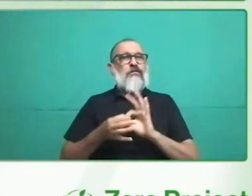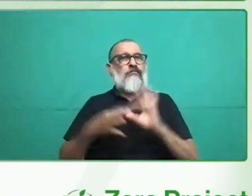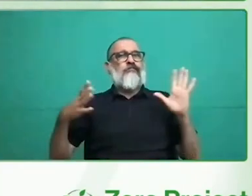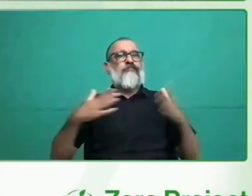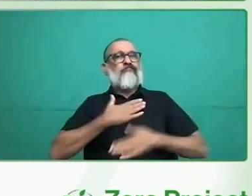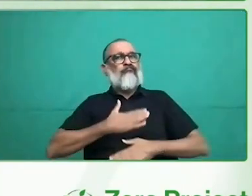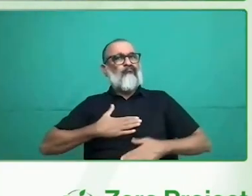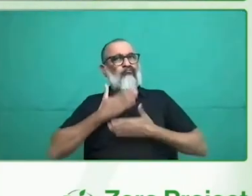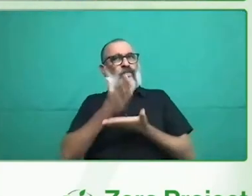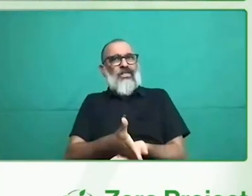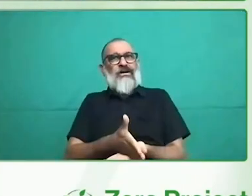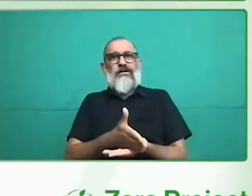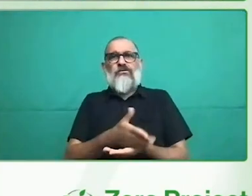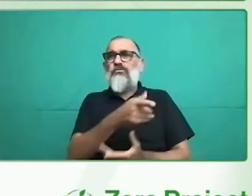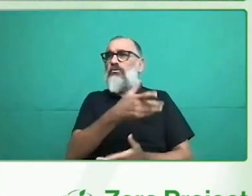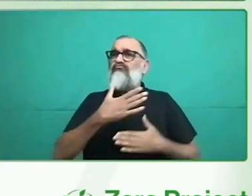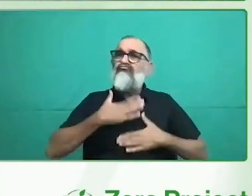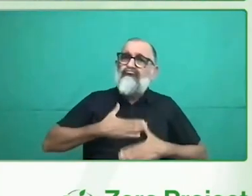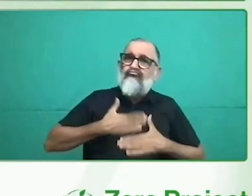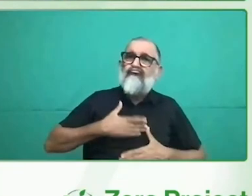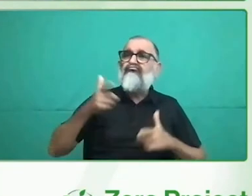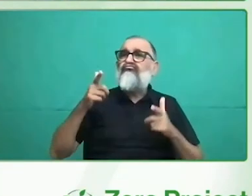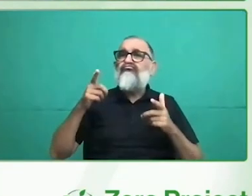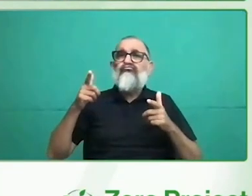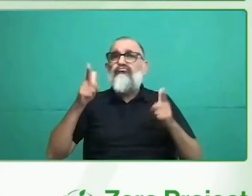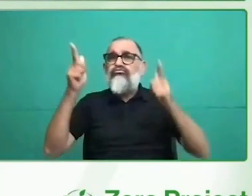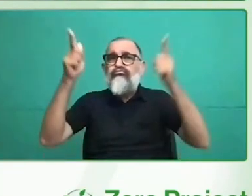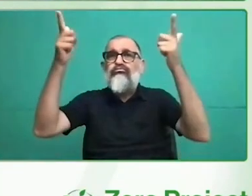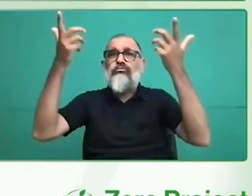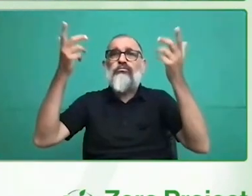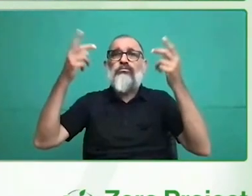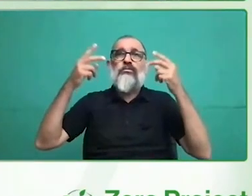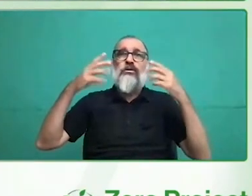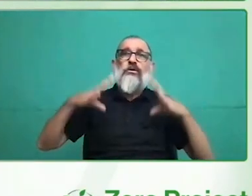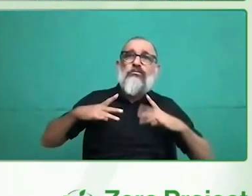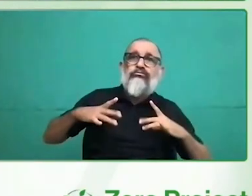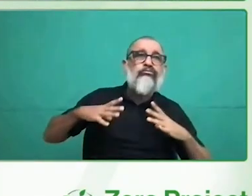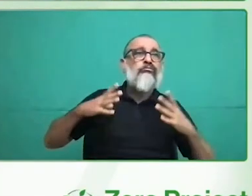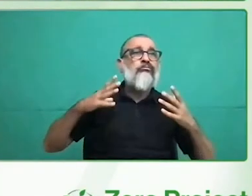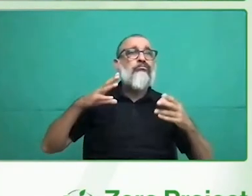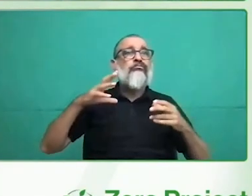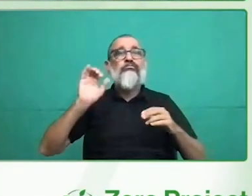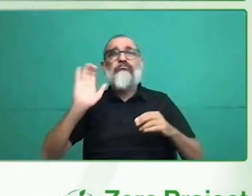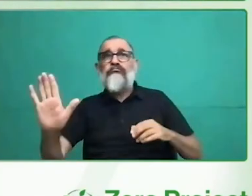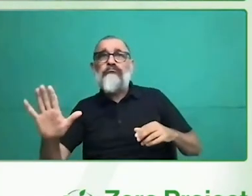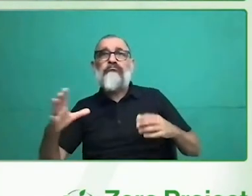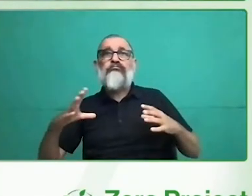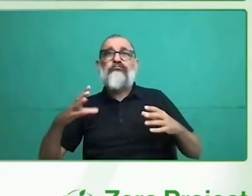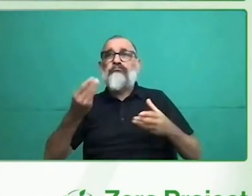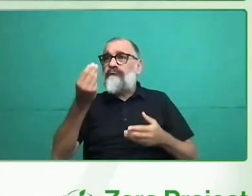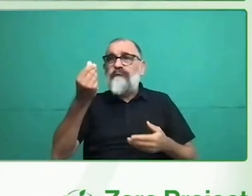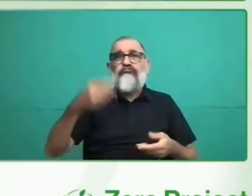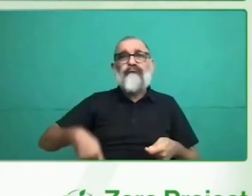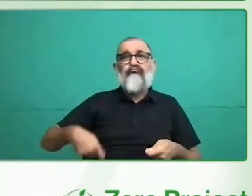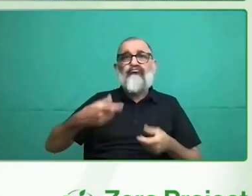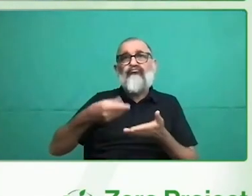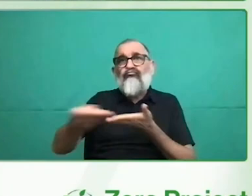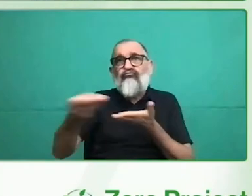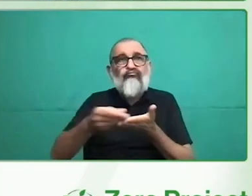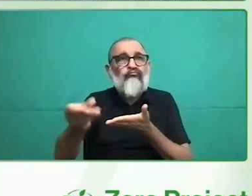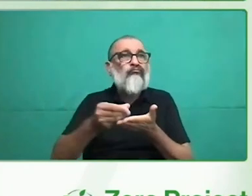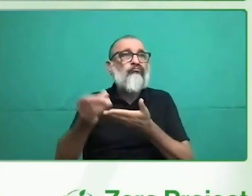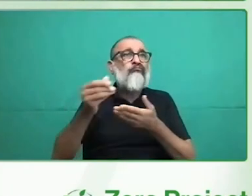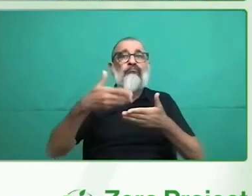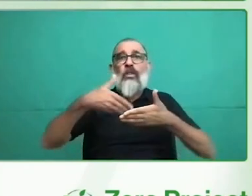que ellas, eh, si bien no trabajan, eh, extramuros, pero sí han formado un emprendimiento que se llama Yankai,